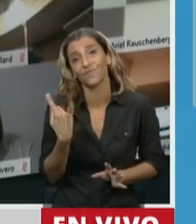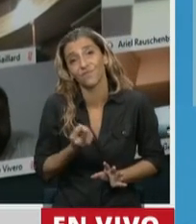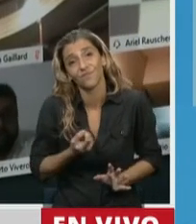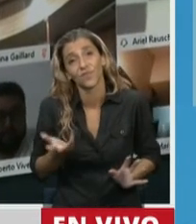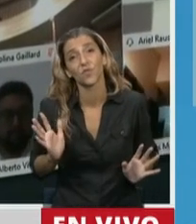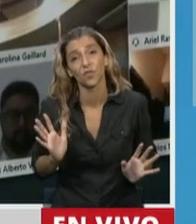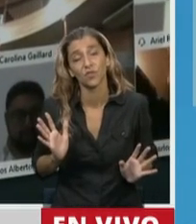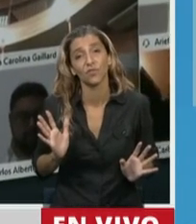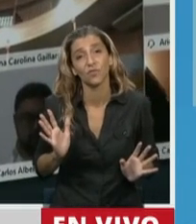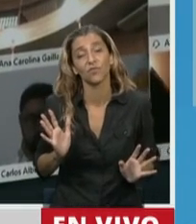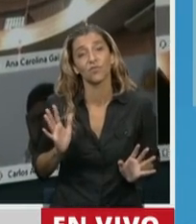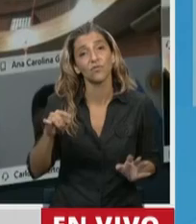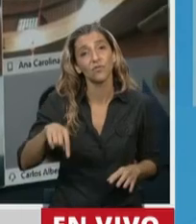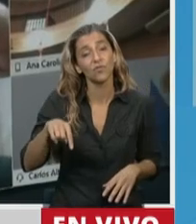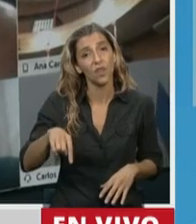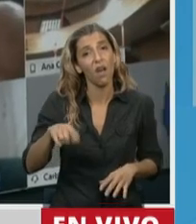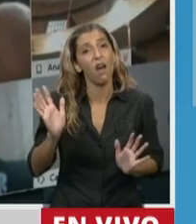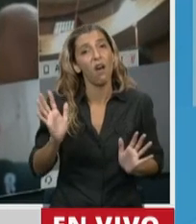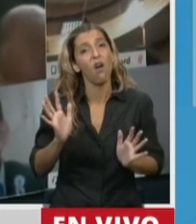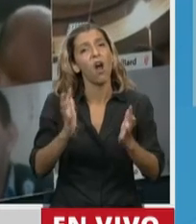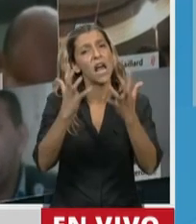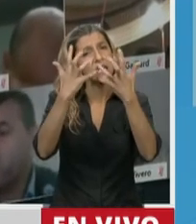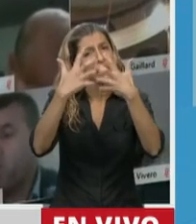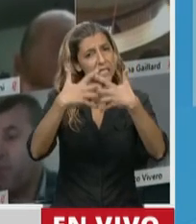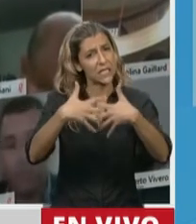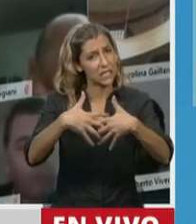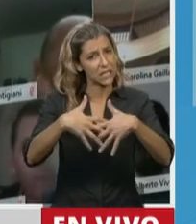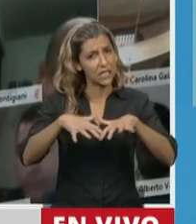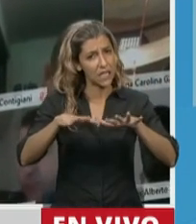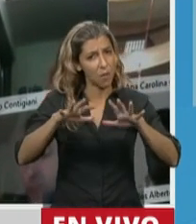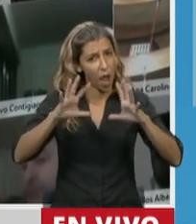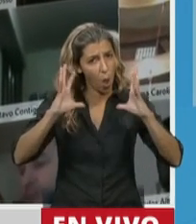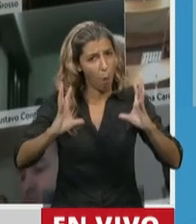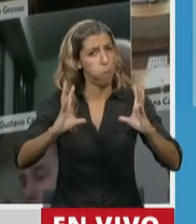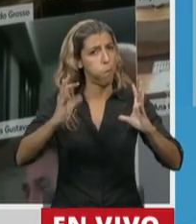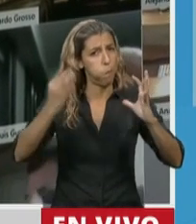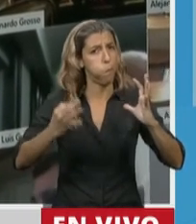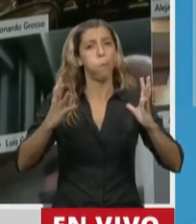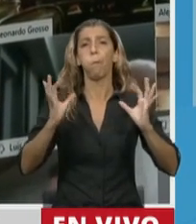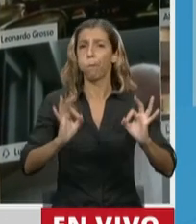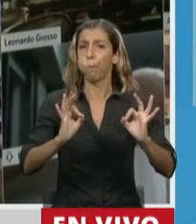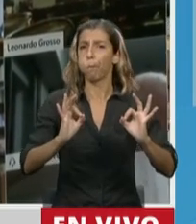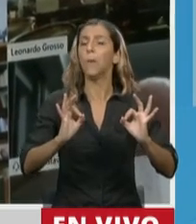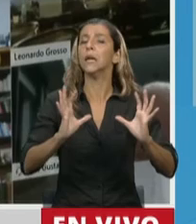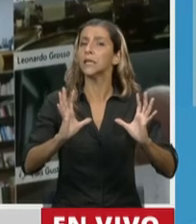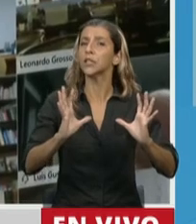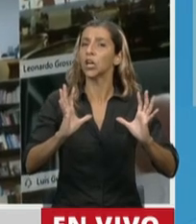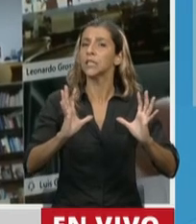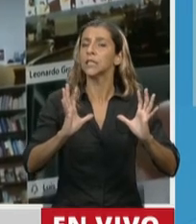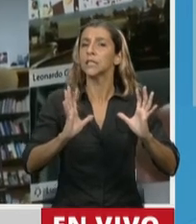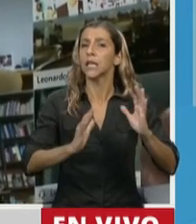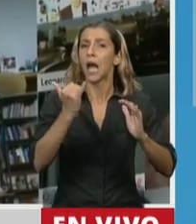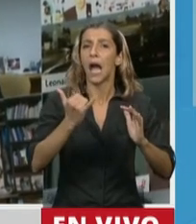dispersión de subsistemas. El subsistema estatal no tiene una cabeza